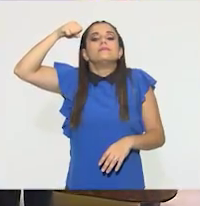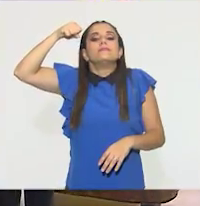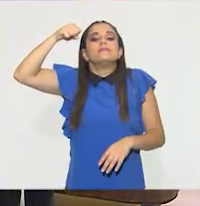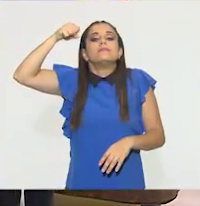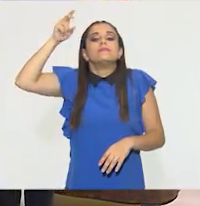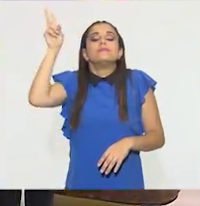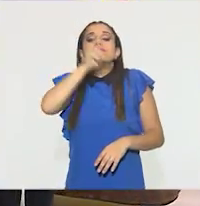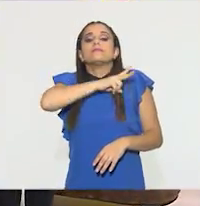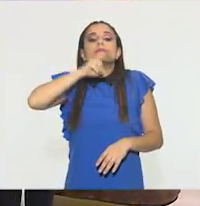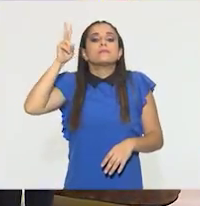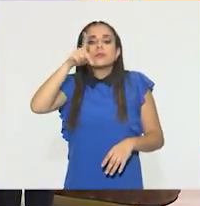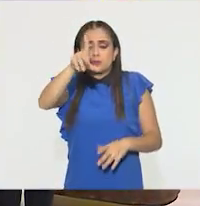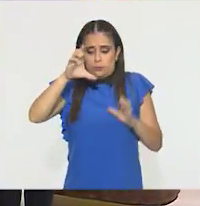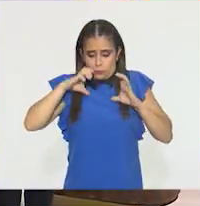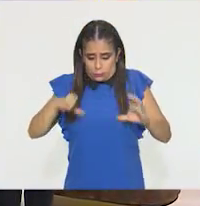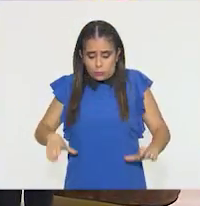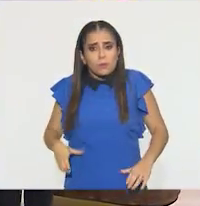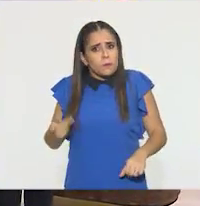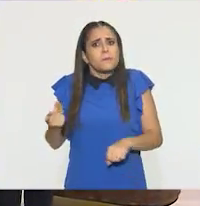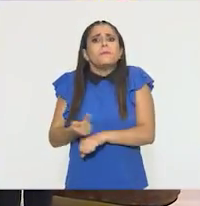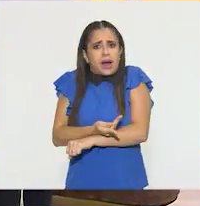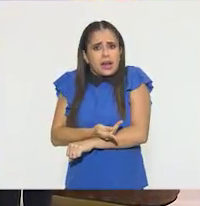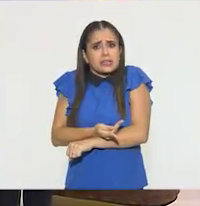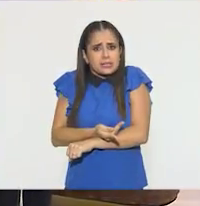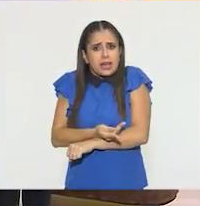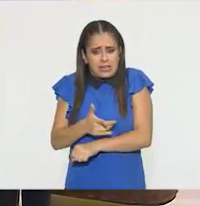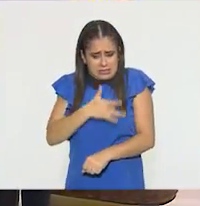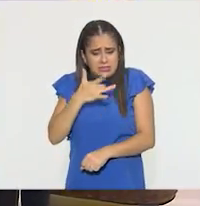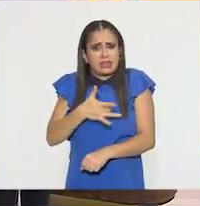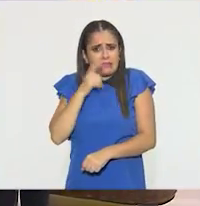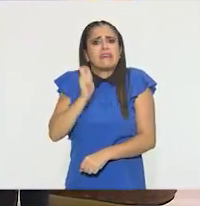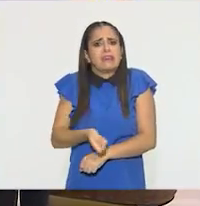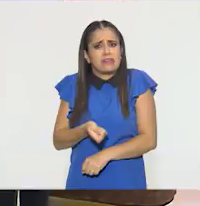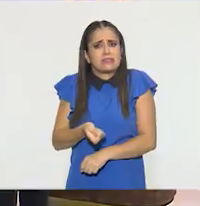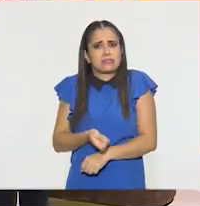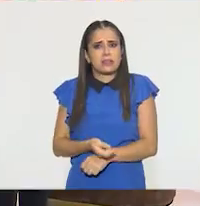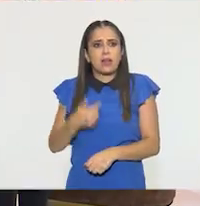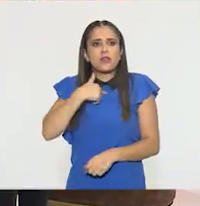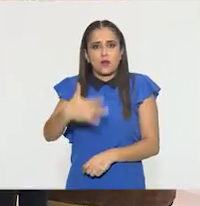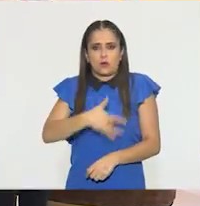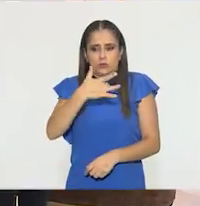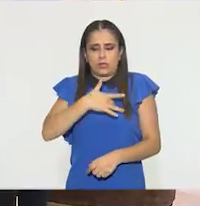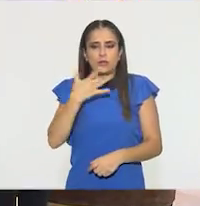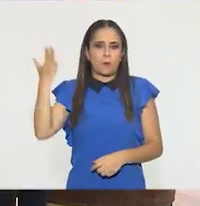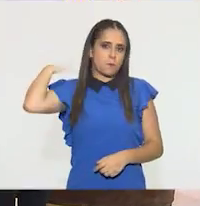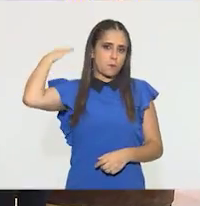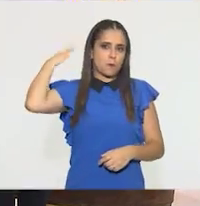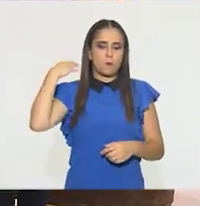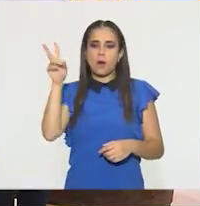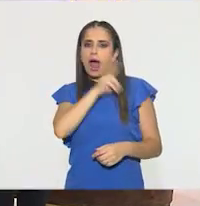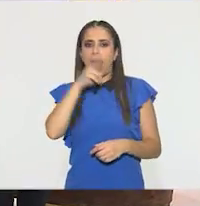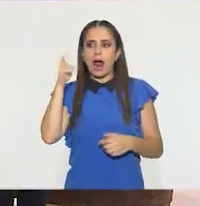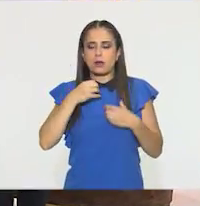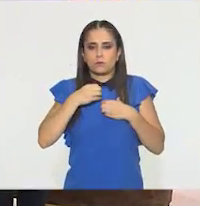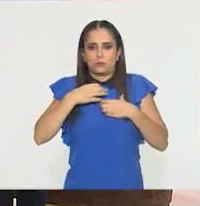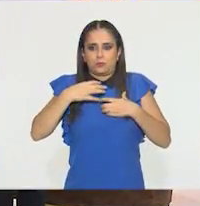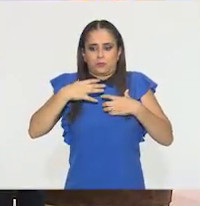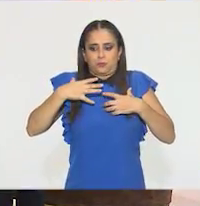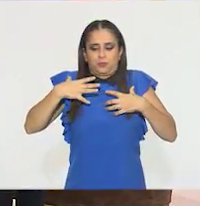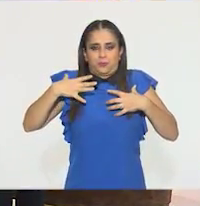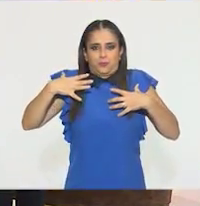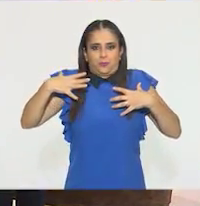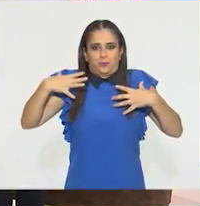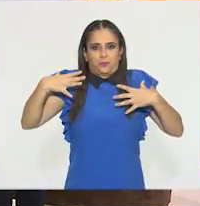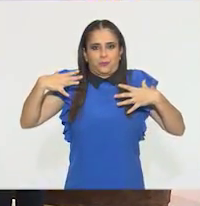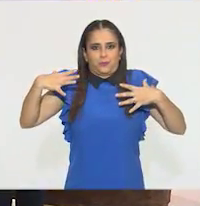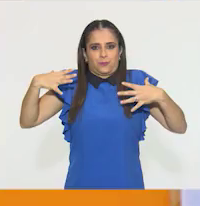¿Qué pasa con su cuerpo? ¿Qué sientes, María? Que se me inflaron los pulmones. Exacto. Que se te pecho. Hay que poner atención